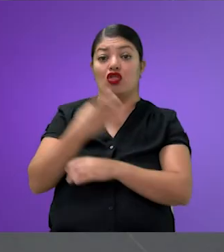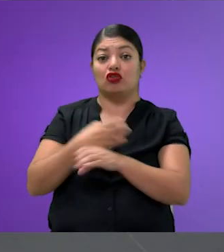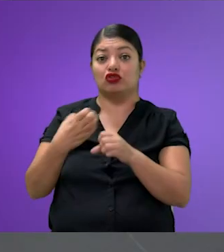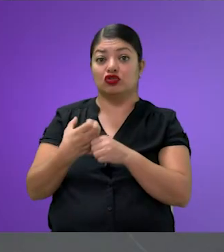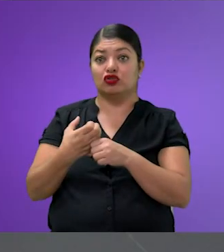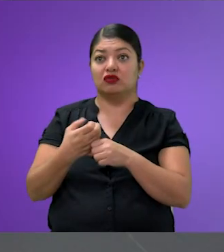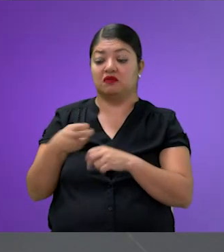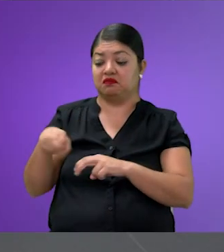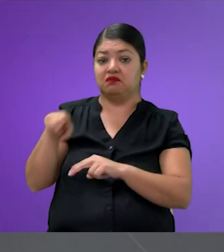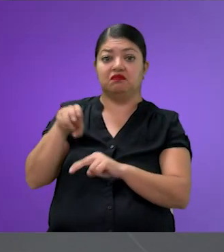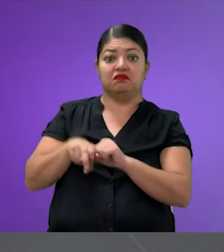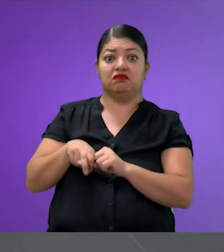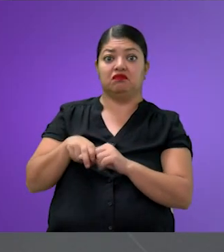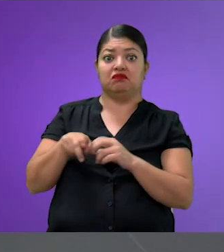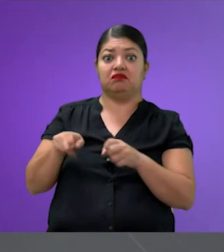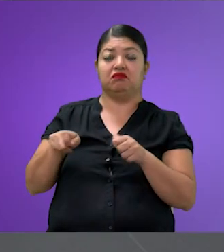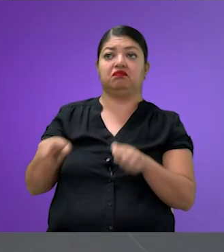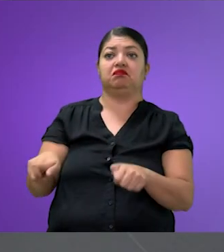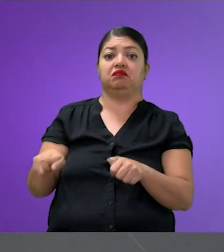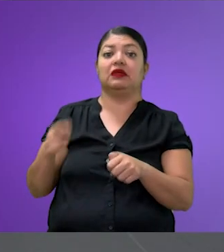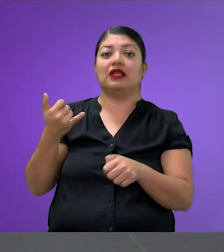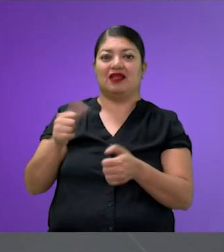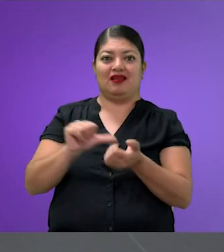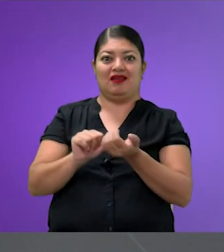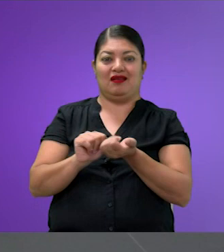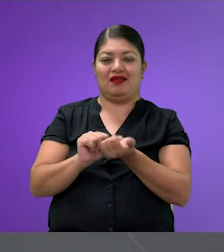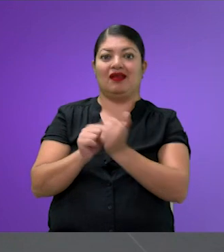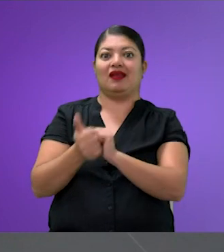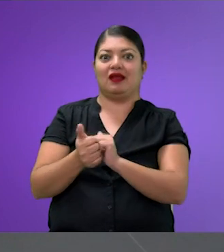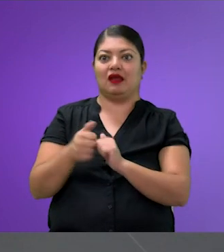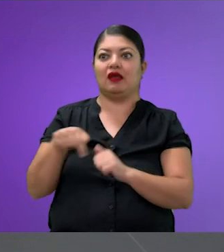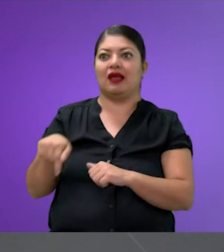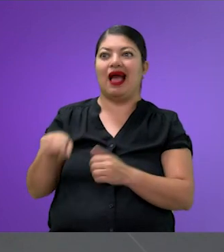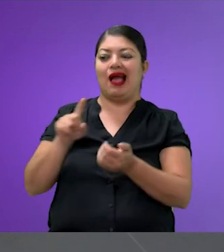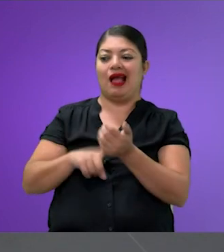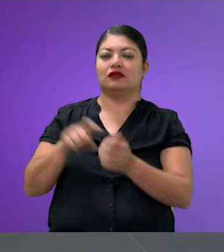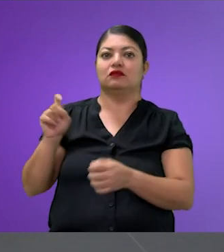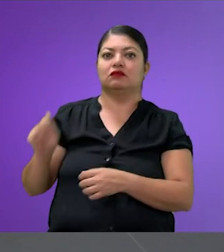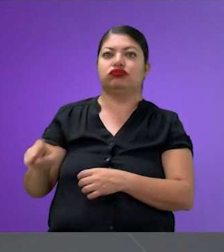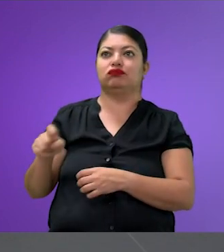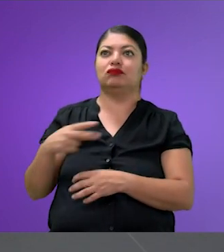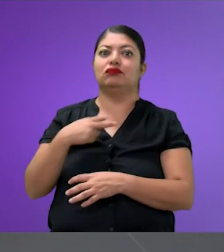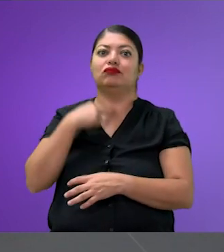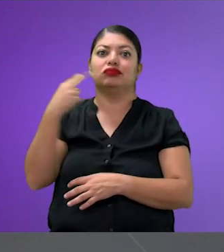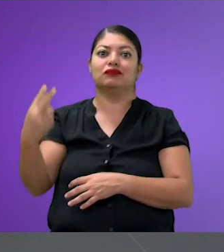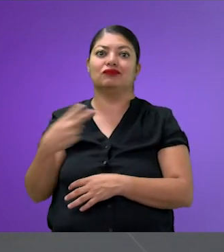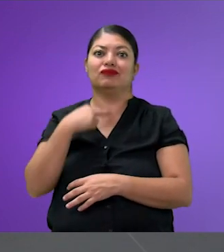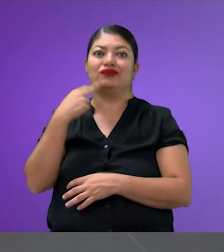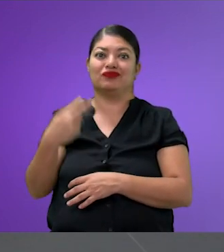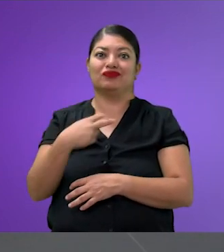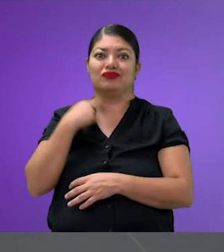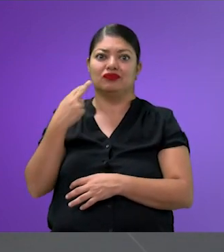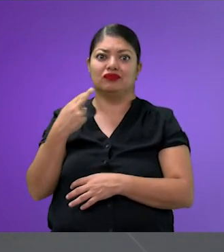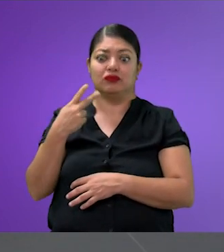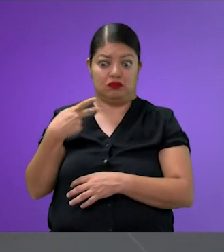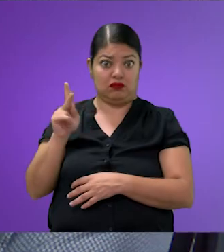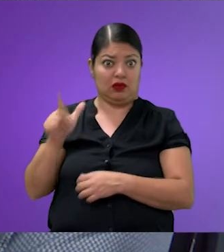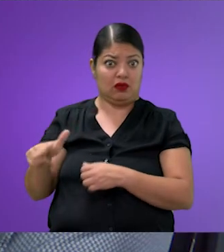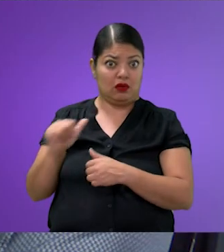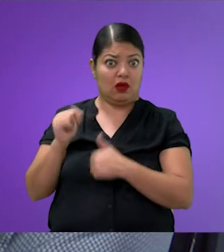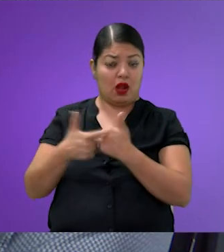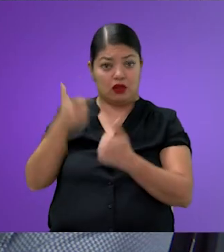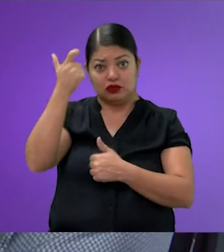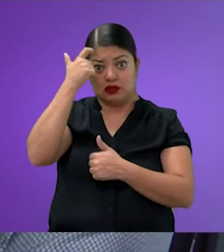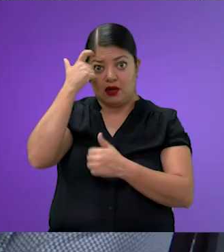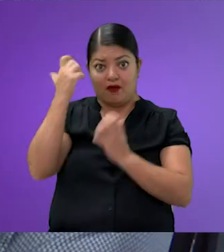su silla y a esta máquina que le permitía de repente emitir la voz, ¿no? Y sin embargo, el cerebro le funcionaba. Sí,